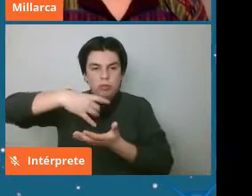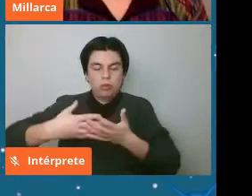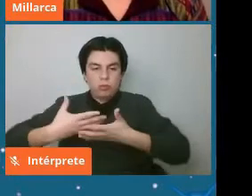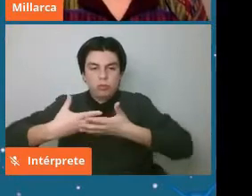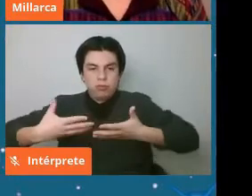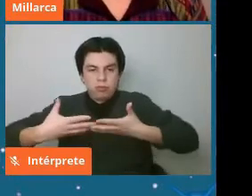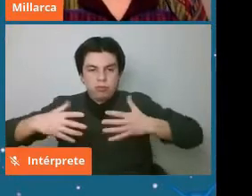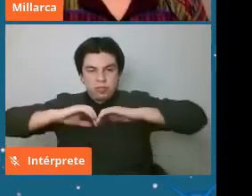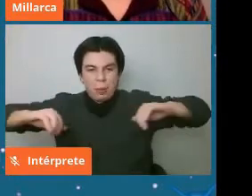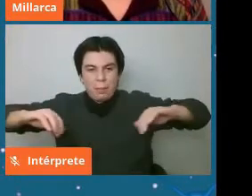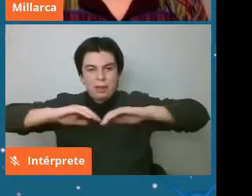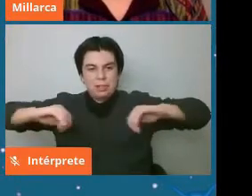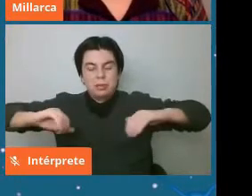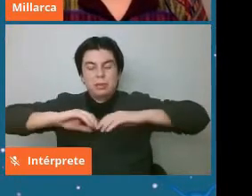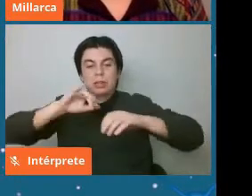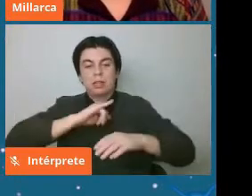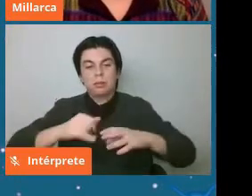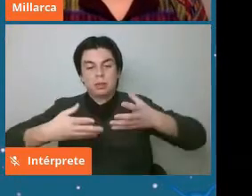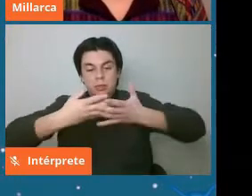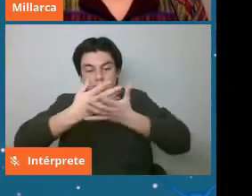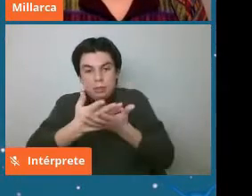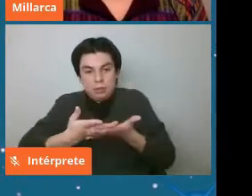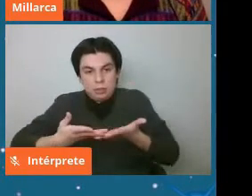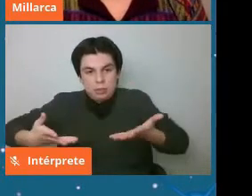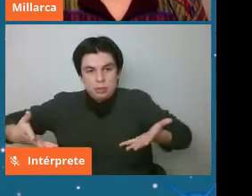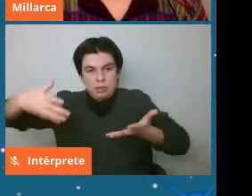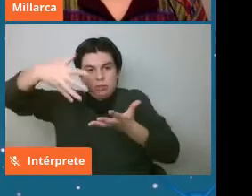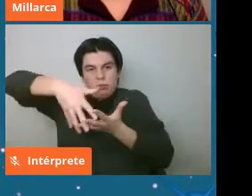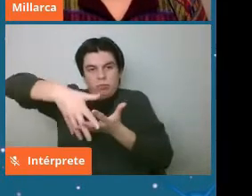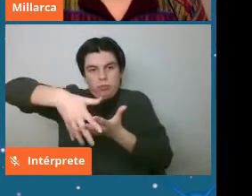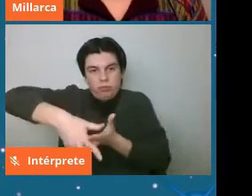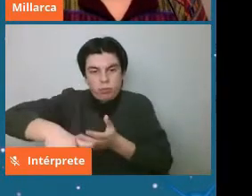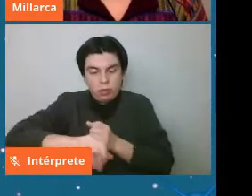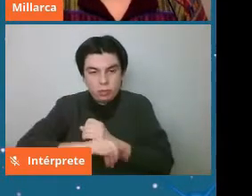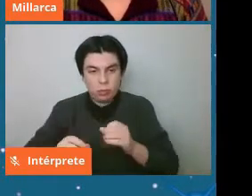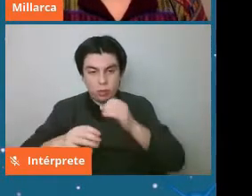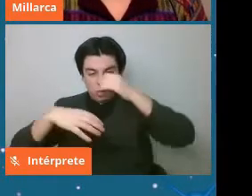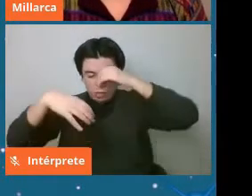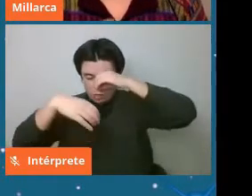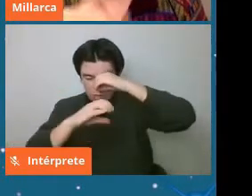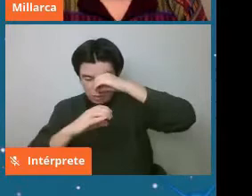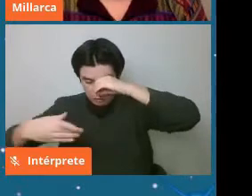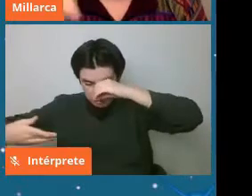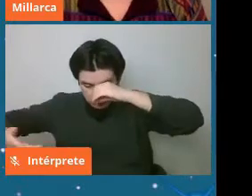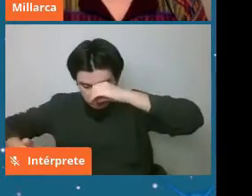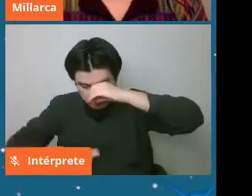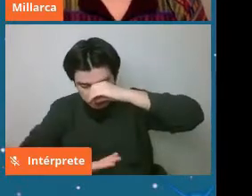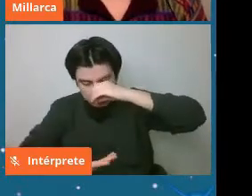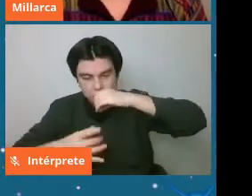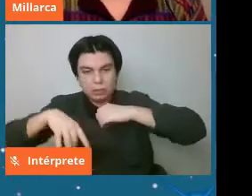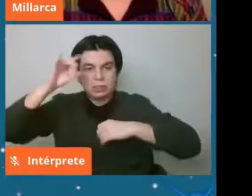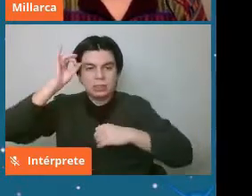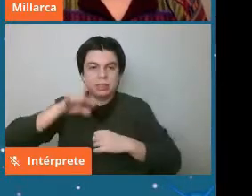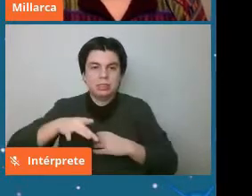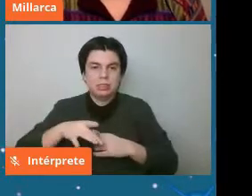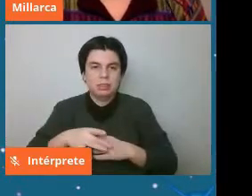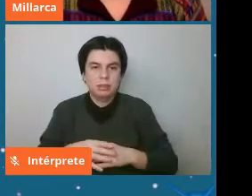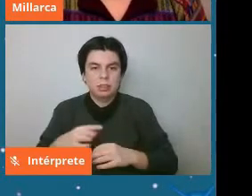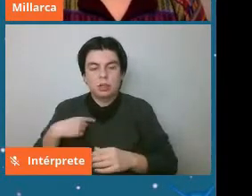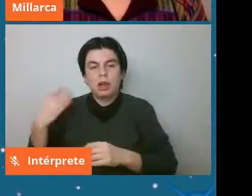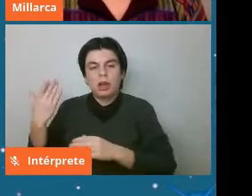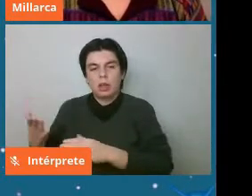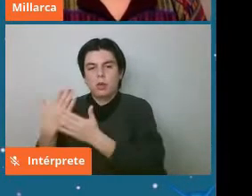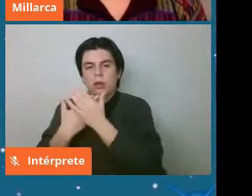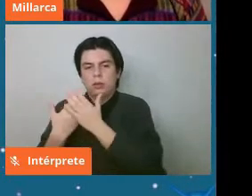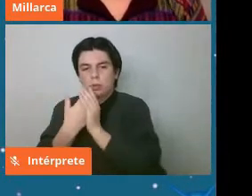y con eso podemos entonces después buscarlo en la lupa binocular para ver si son o no son tengo una estudiante actualmente